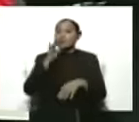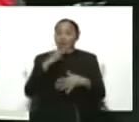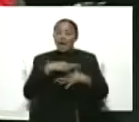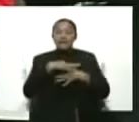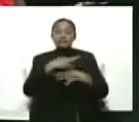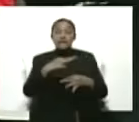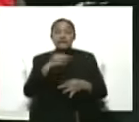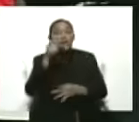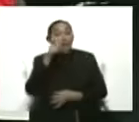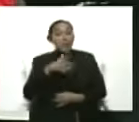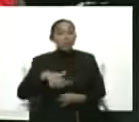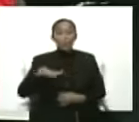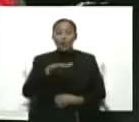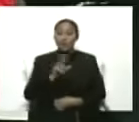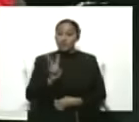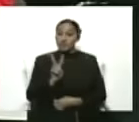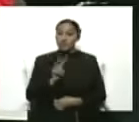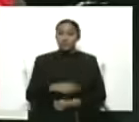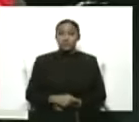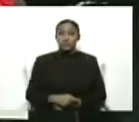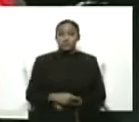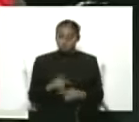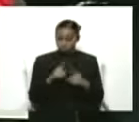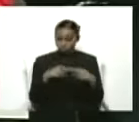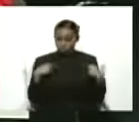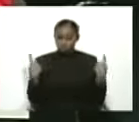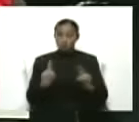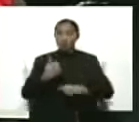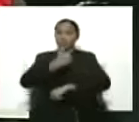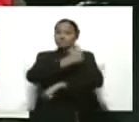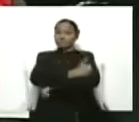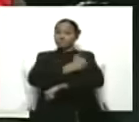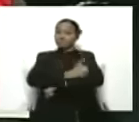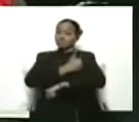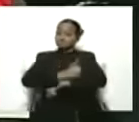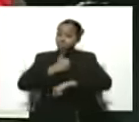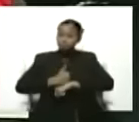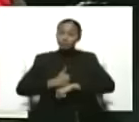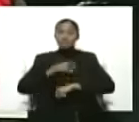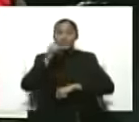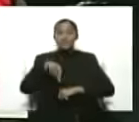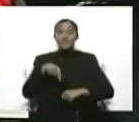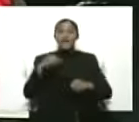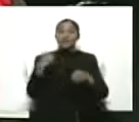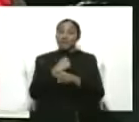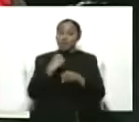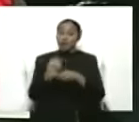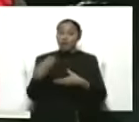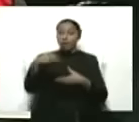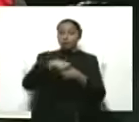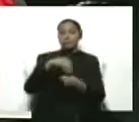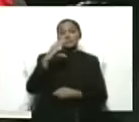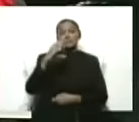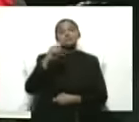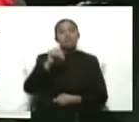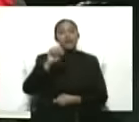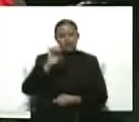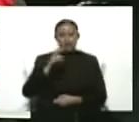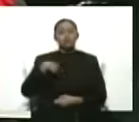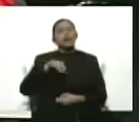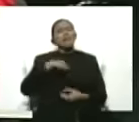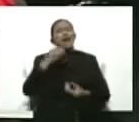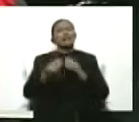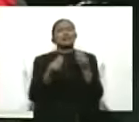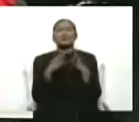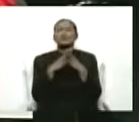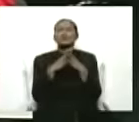Pero aquí hay rectores, rectoras, trabajadores, trabajadoras, que sí vamos a hacer todo lo